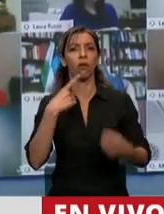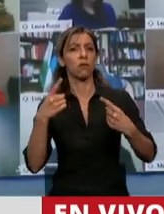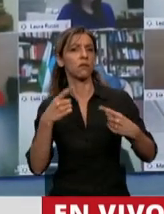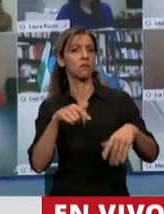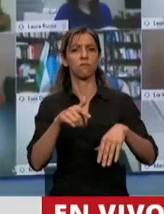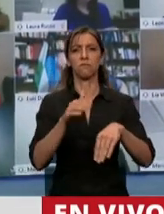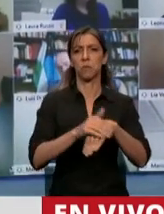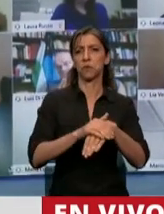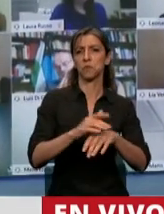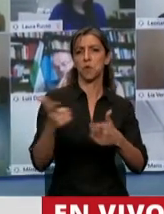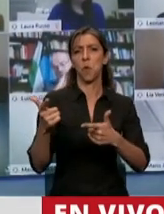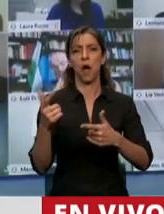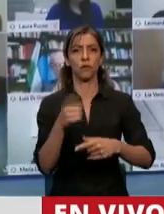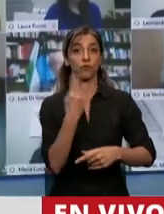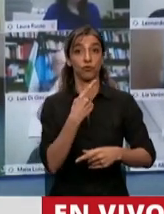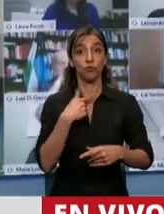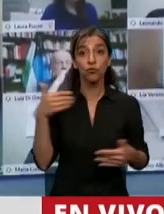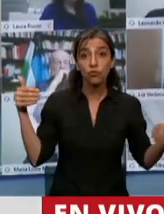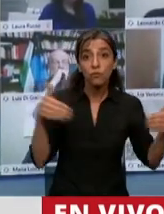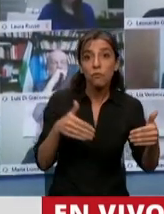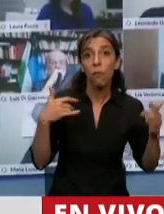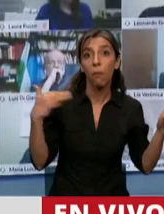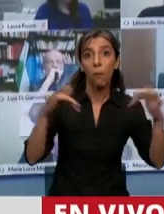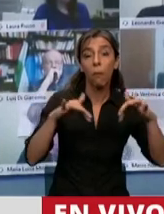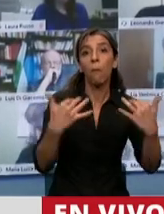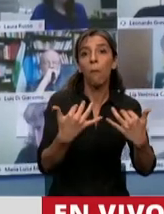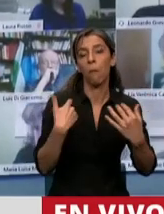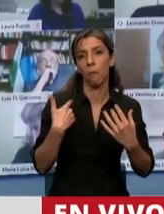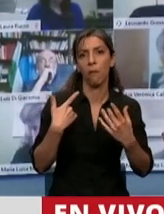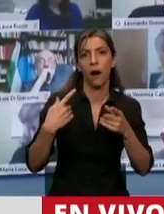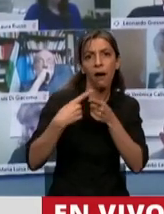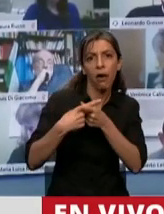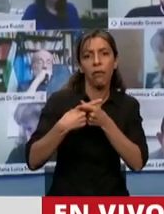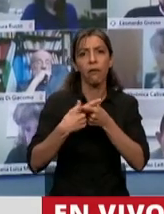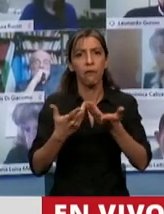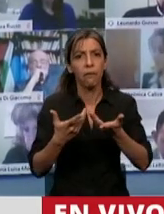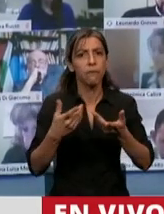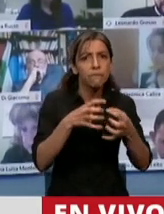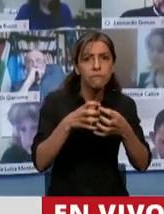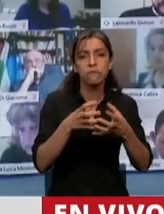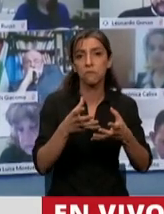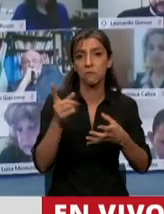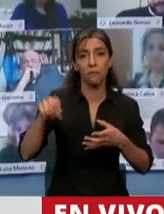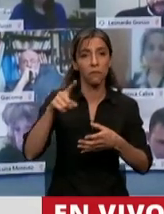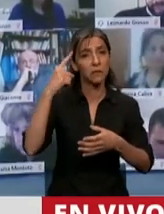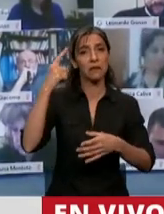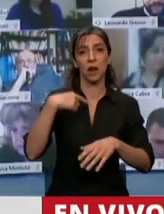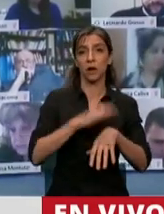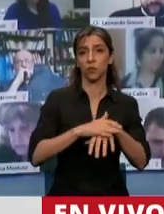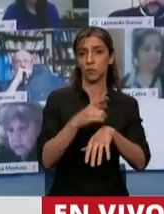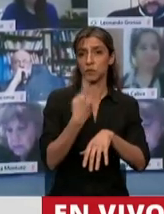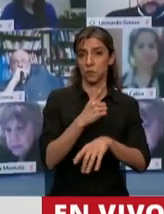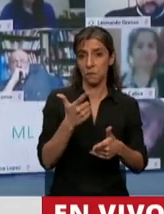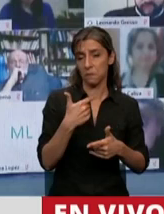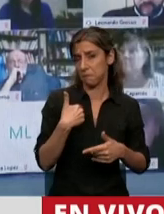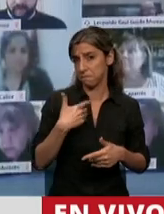por venir hasta acá a discutir y a sesionar, pero le quiero contar que este mismo gobierno y los